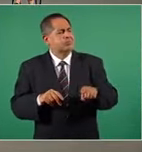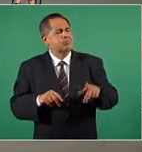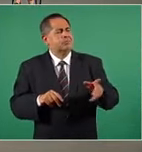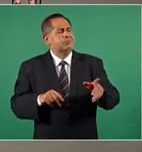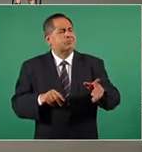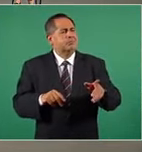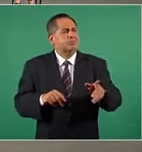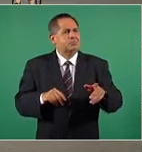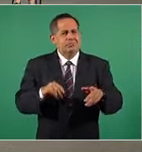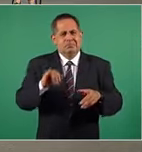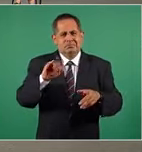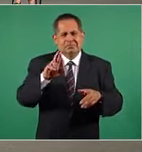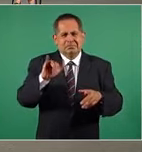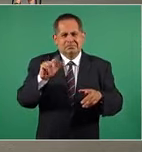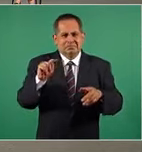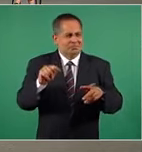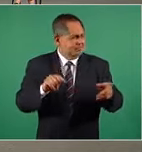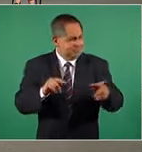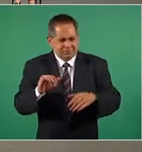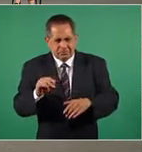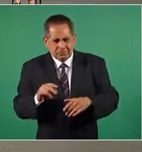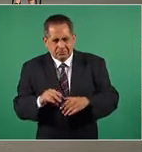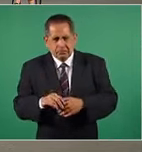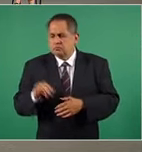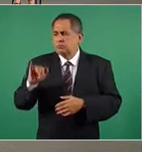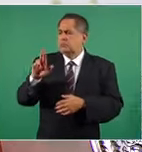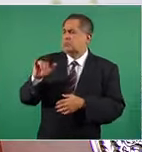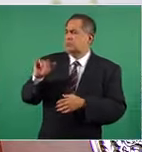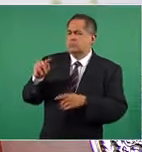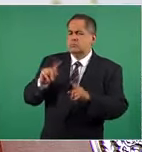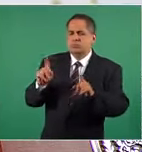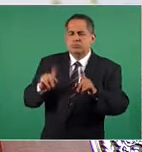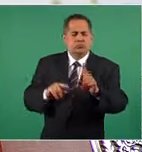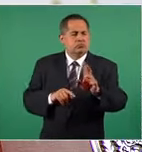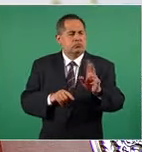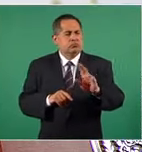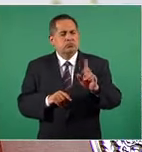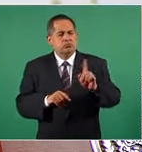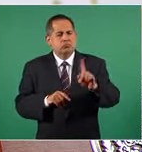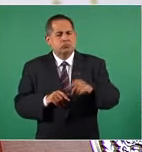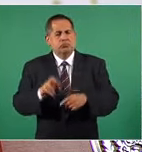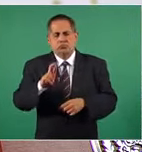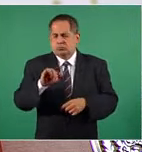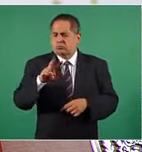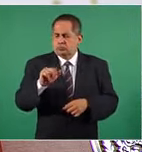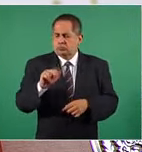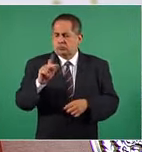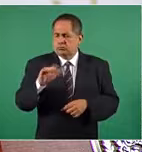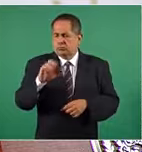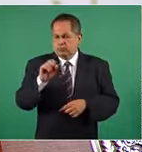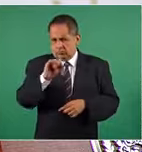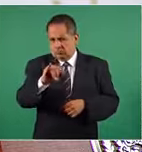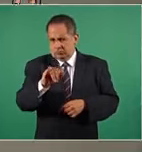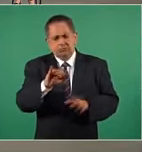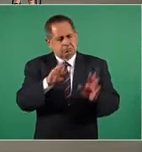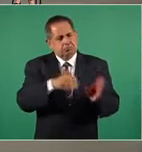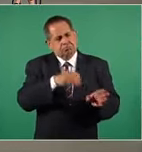Iriar, ¿o no? No, Iriar no. No, Riva Palacio sí, así.